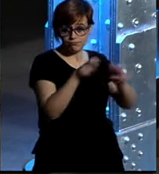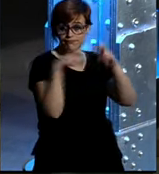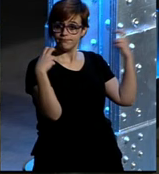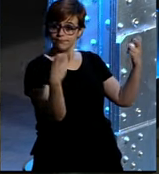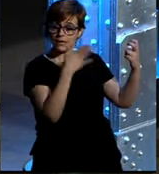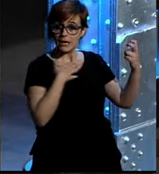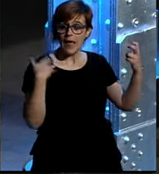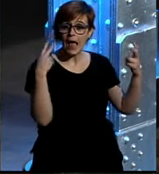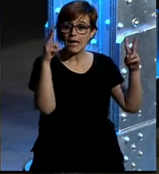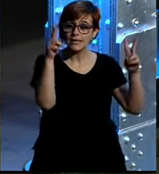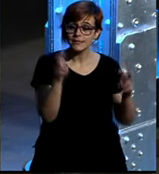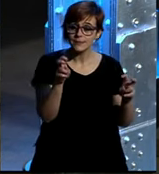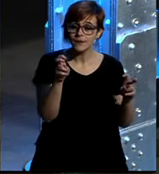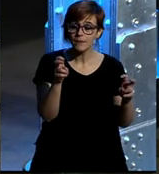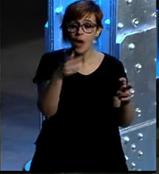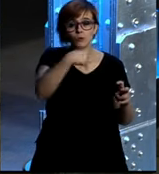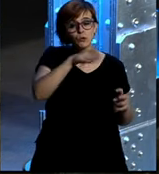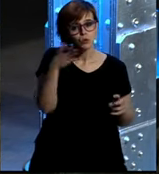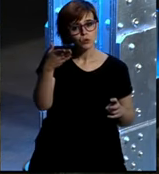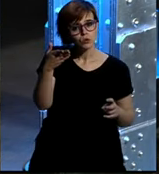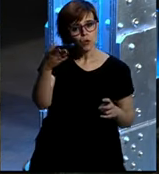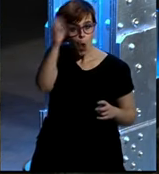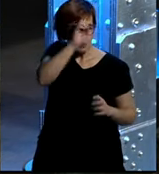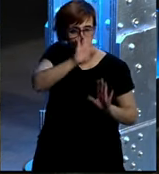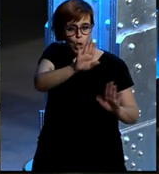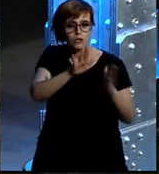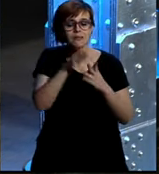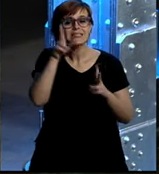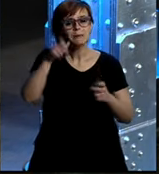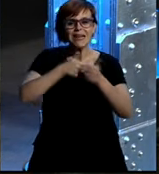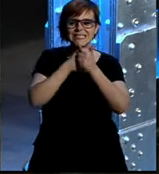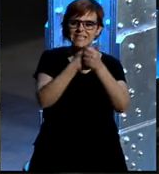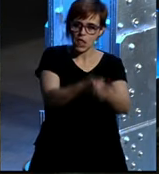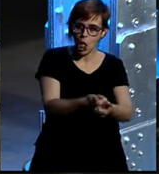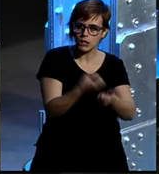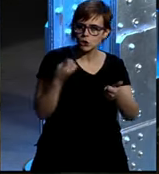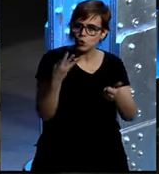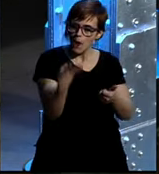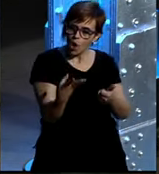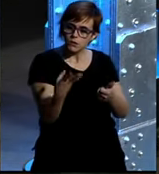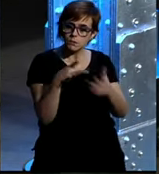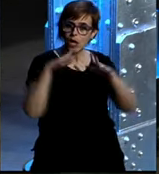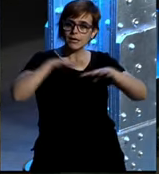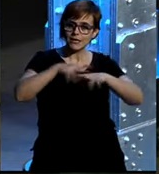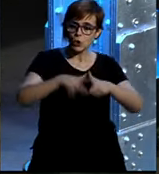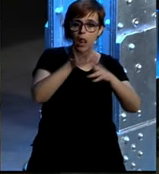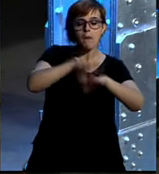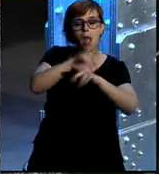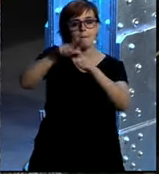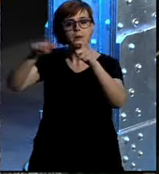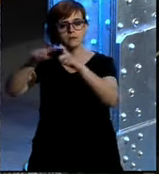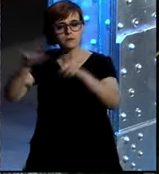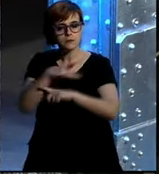la importancia en vuestra opinión la importancia que tiene el número de seguidores en redes sociales para las empresas